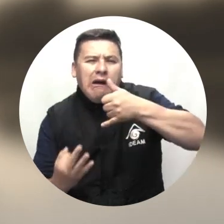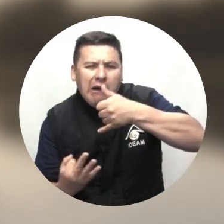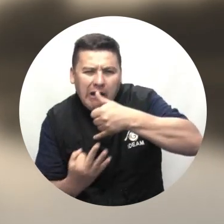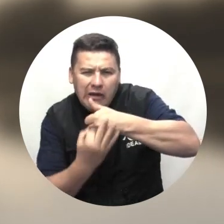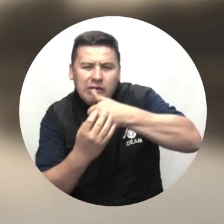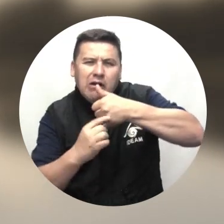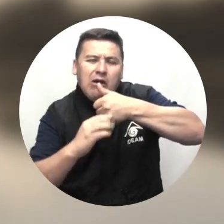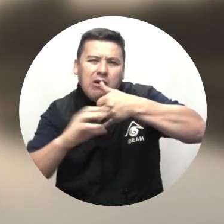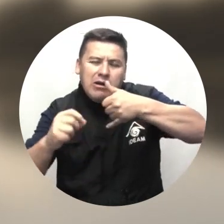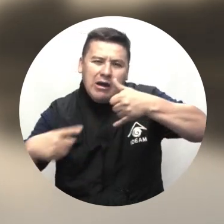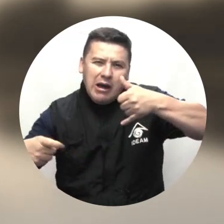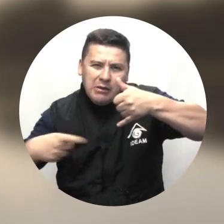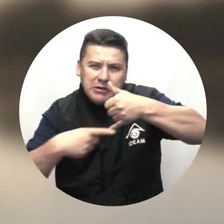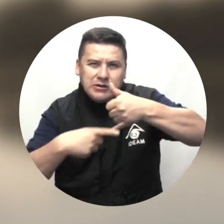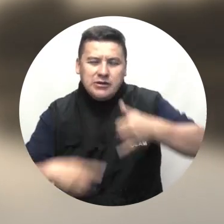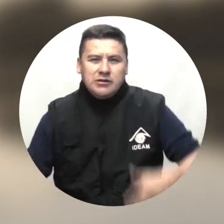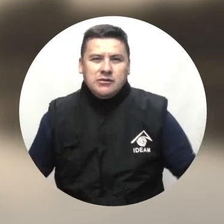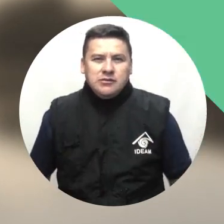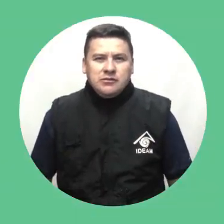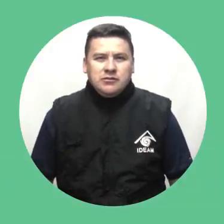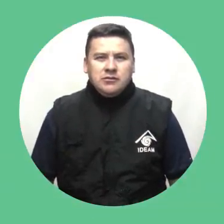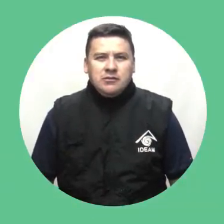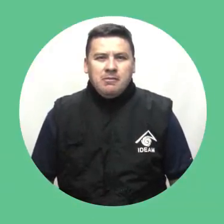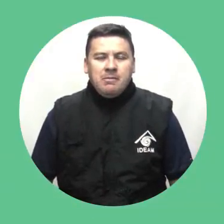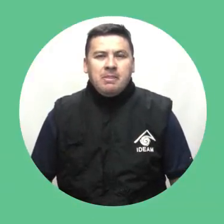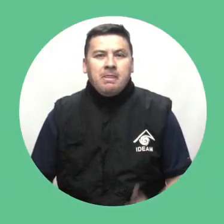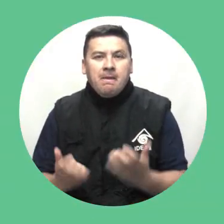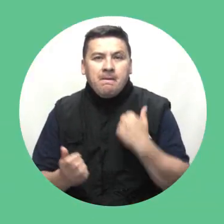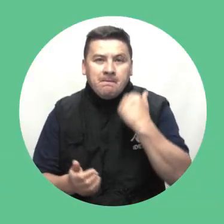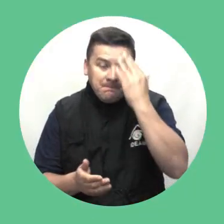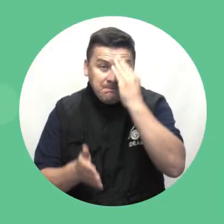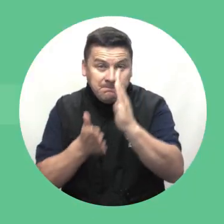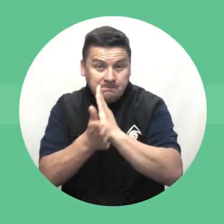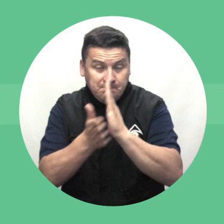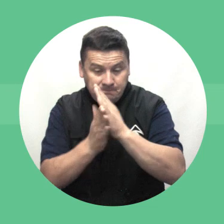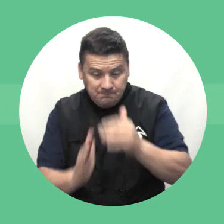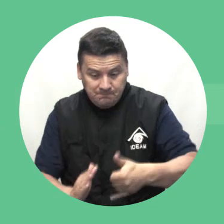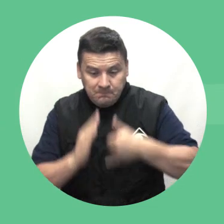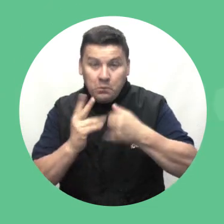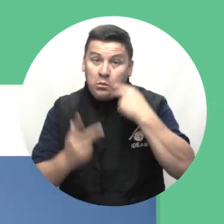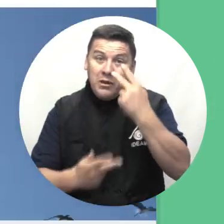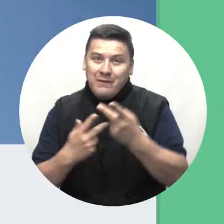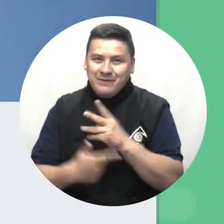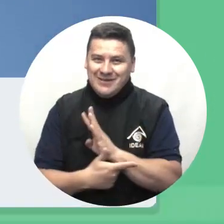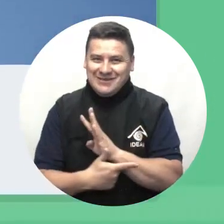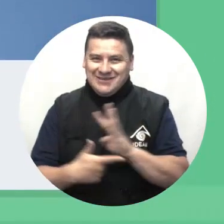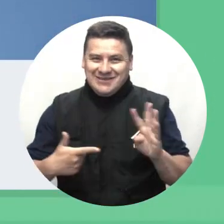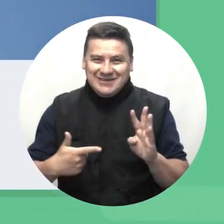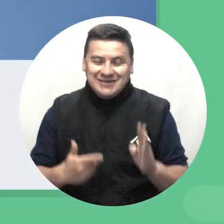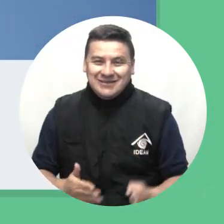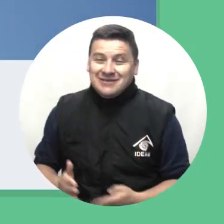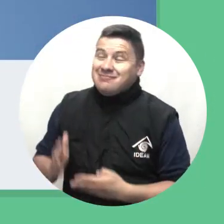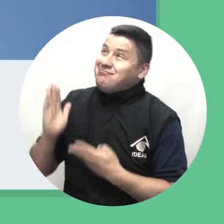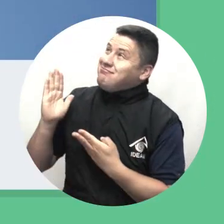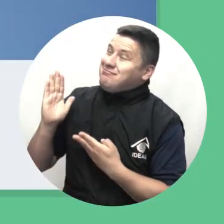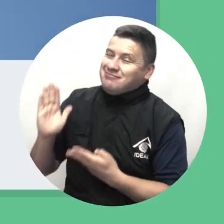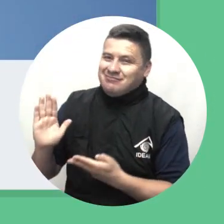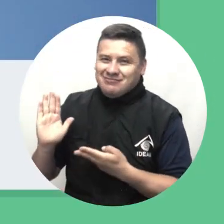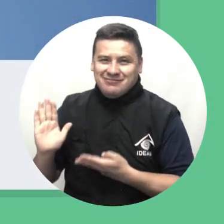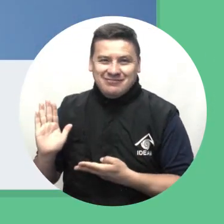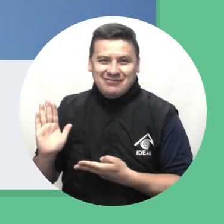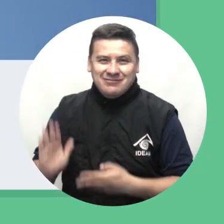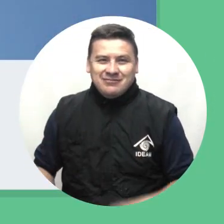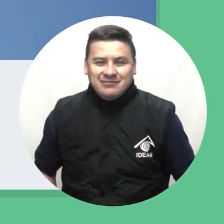Andina, Pacífica y Amazonía Para mayor información sobre el pronóstico del tiempo Visítenos en www